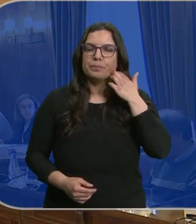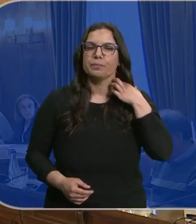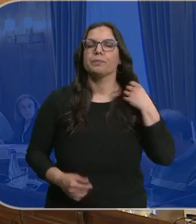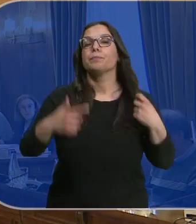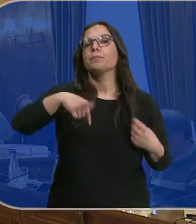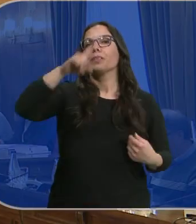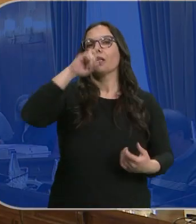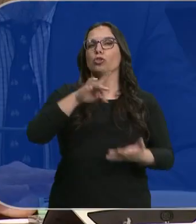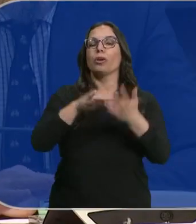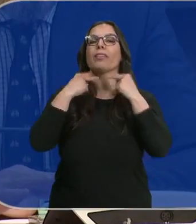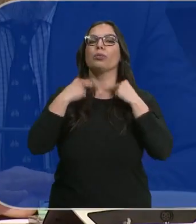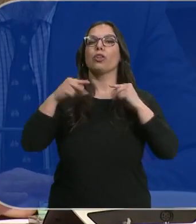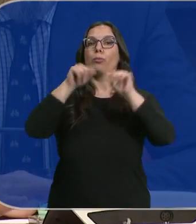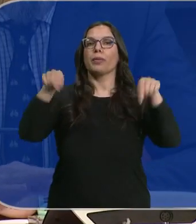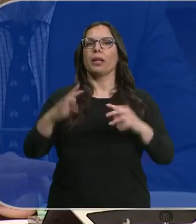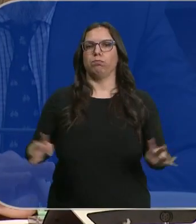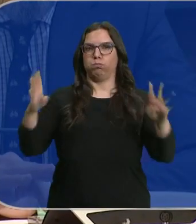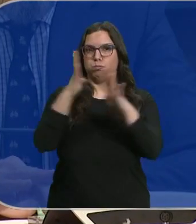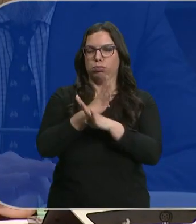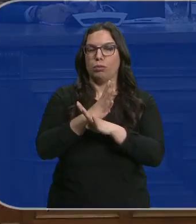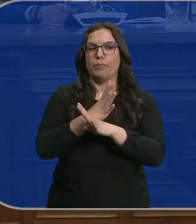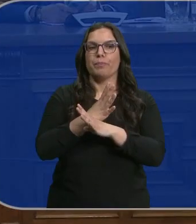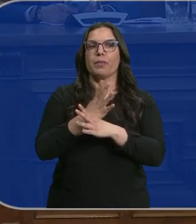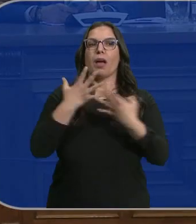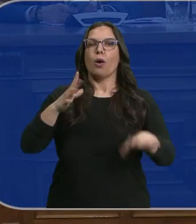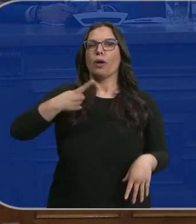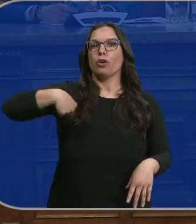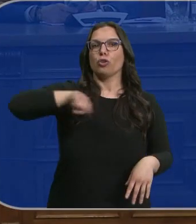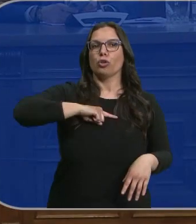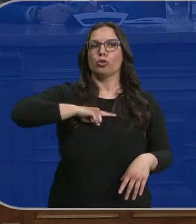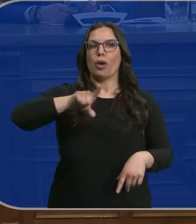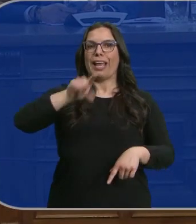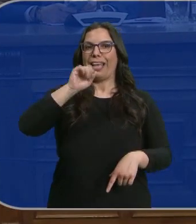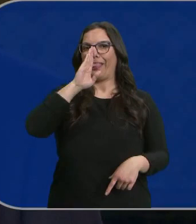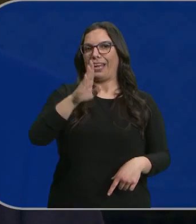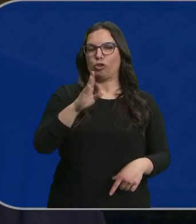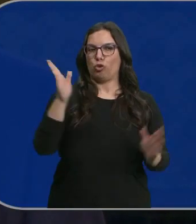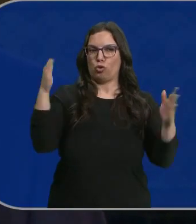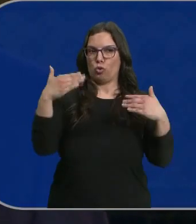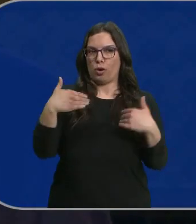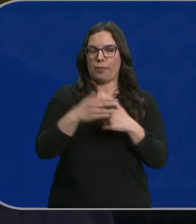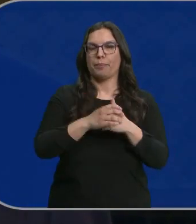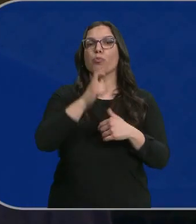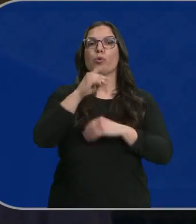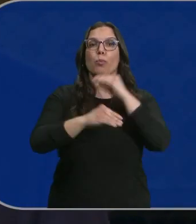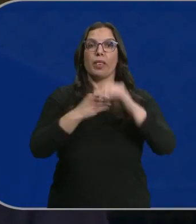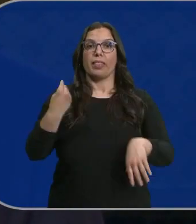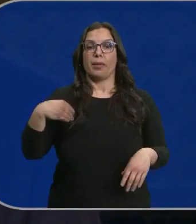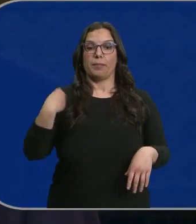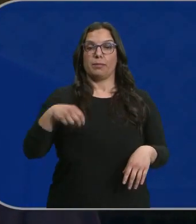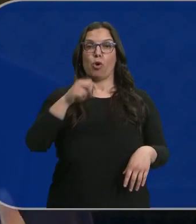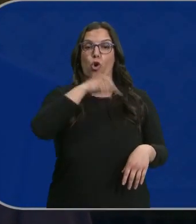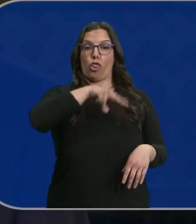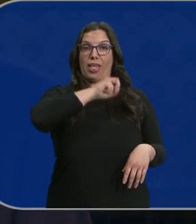Este año se renuevan las diputaciones provinciales, aunque nosotros no las elegimos directamente. Sino que son los concejales